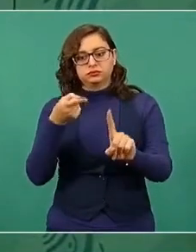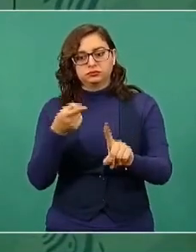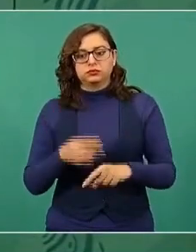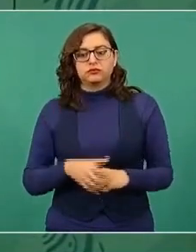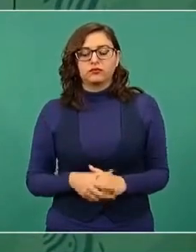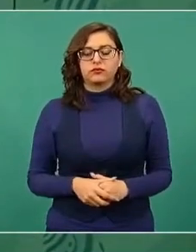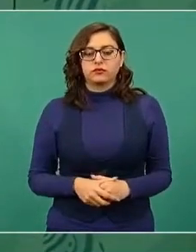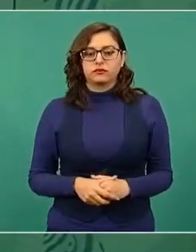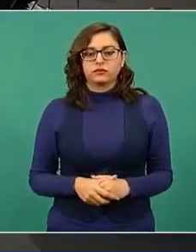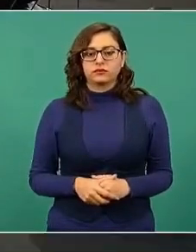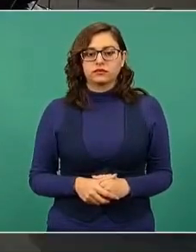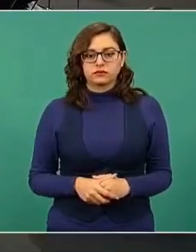Muchas gracias.